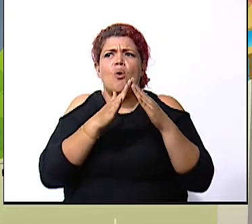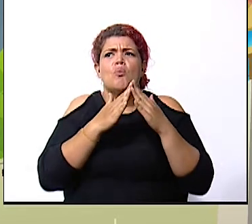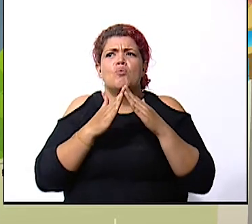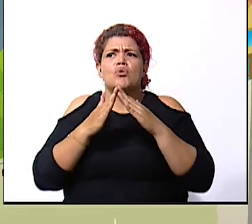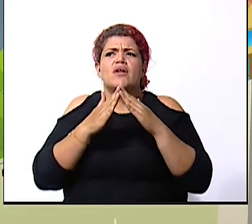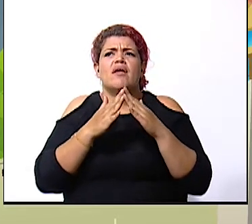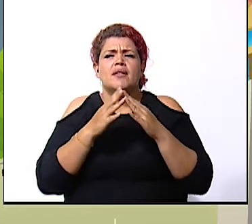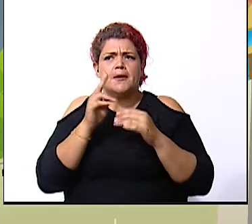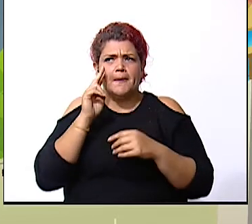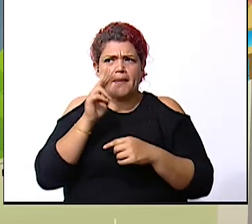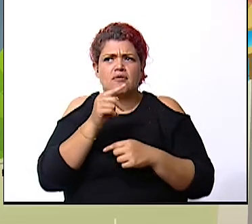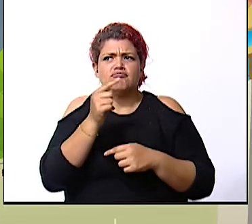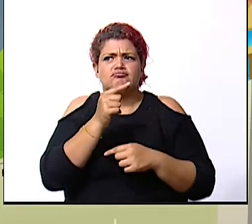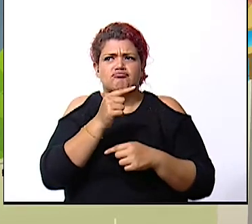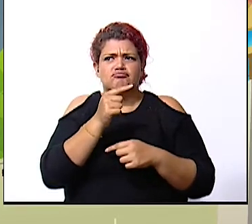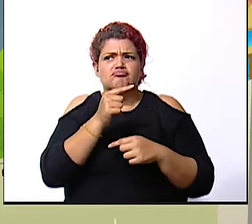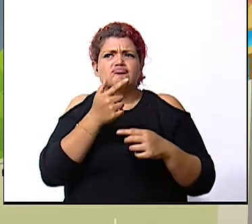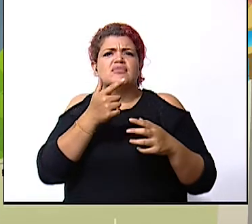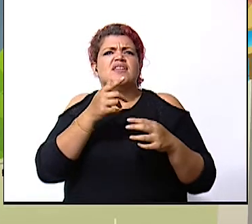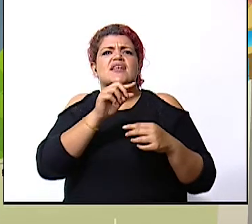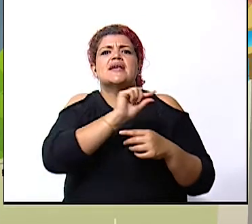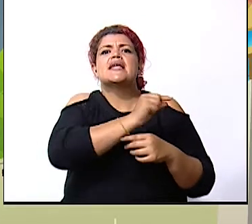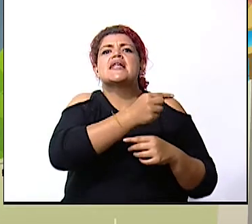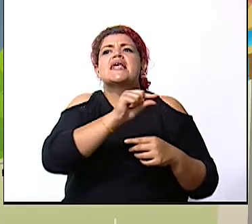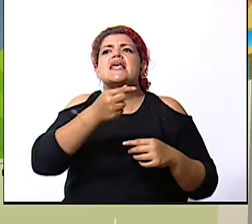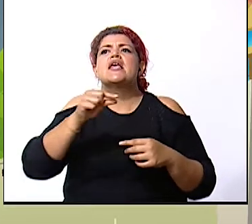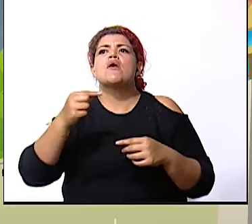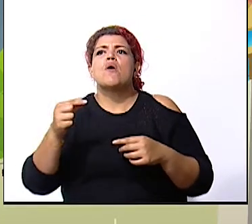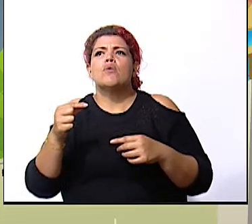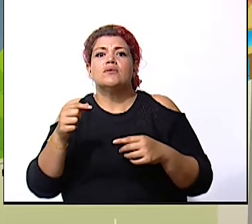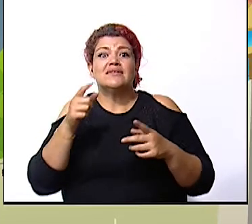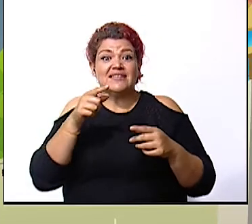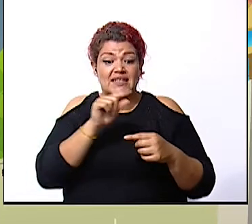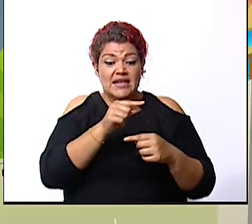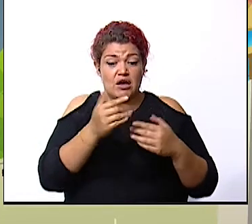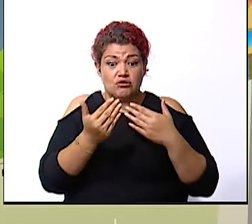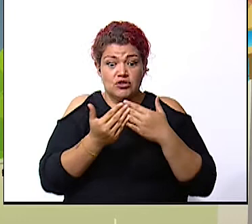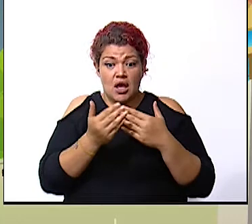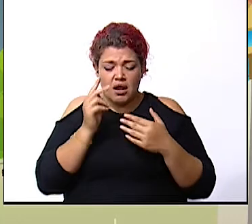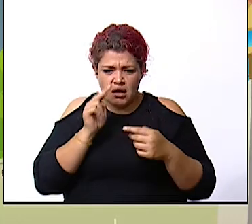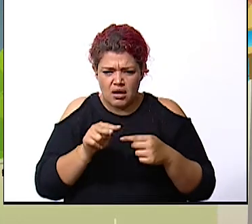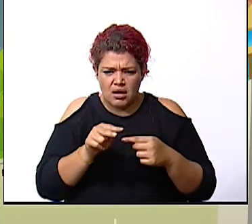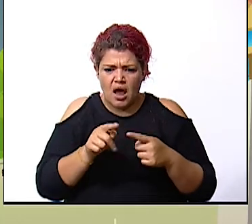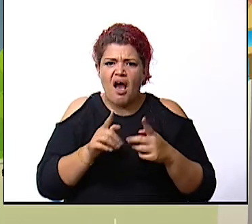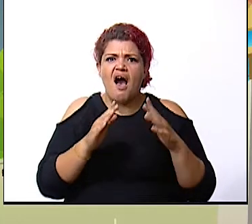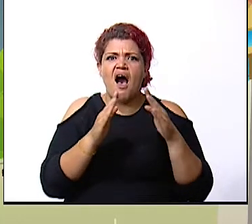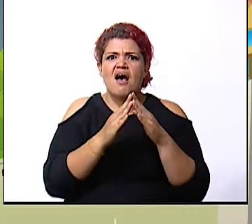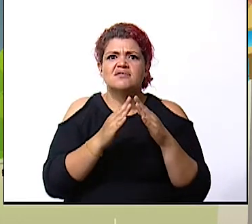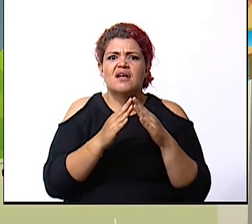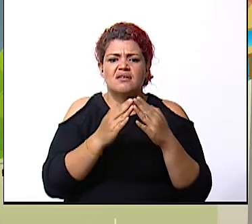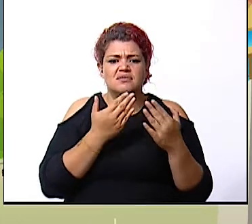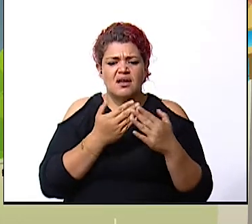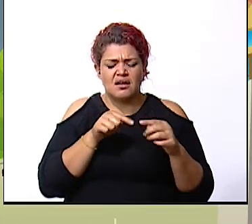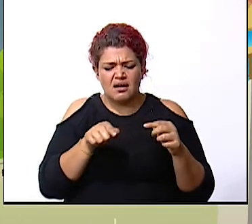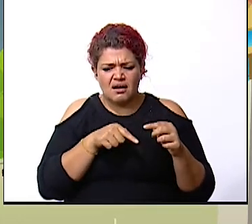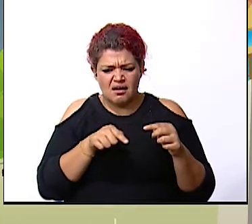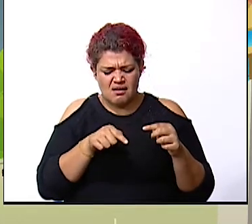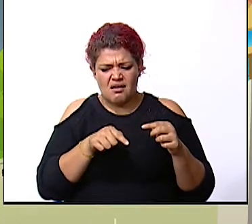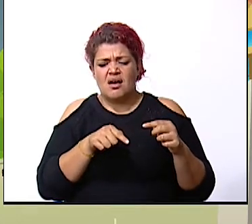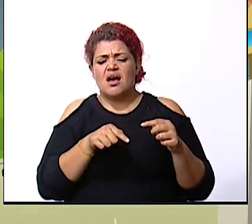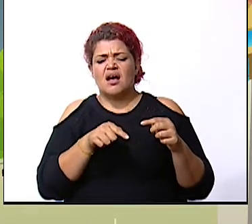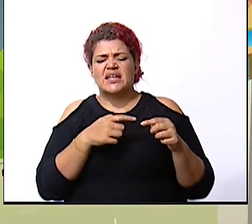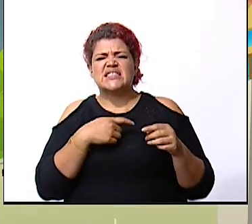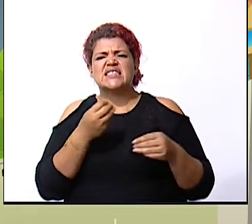observamos un río y cerca del río hay una casa en este caso